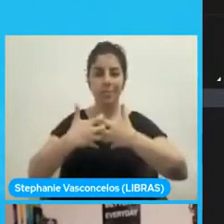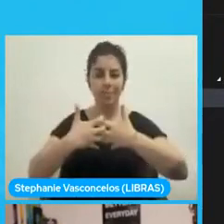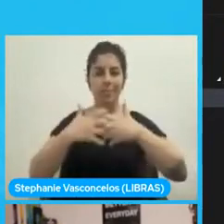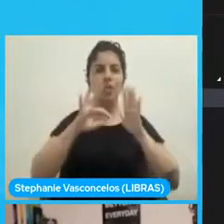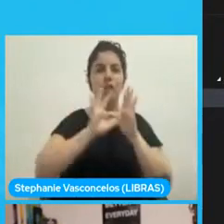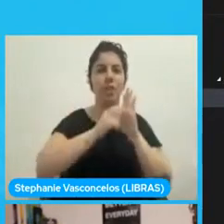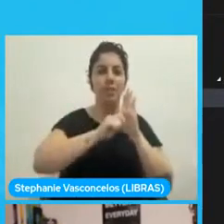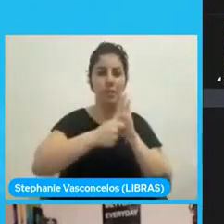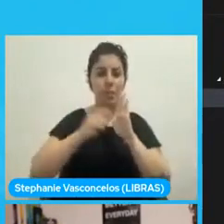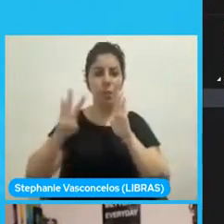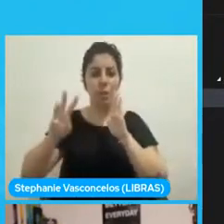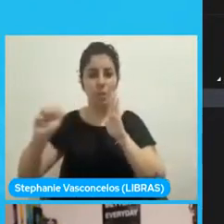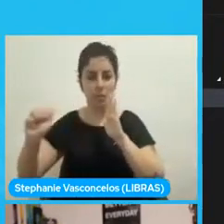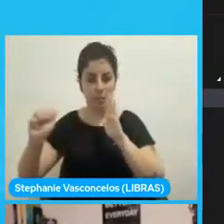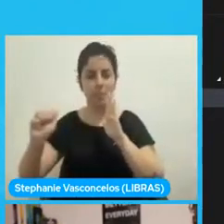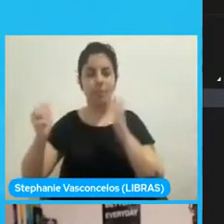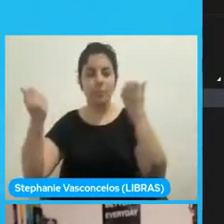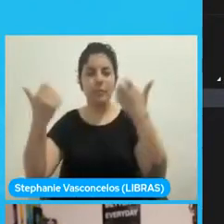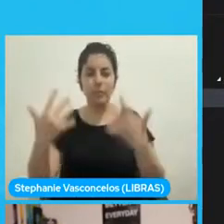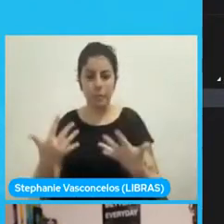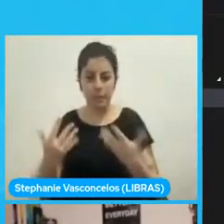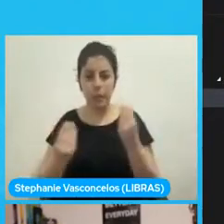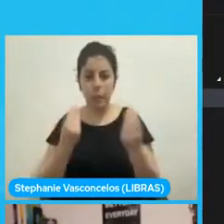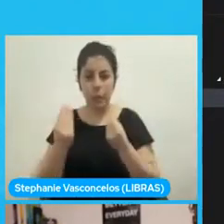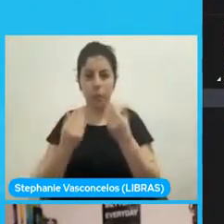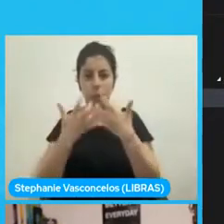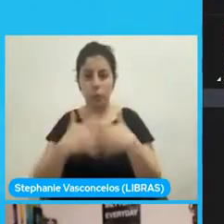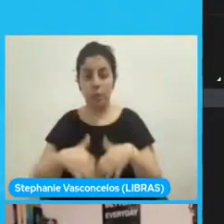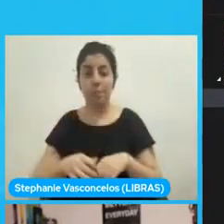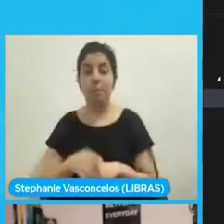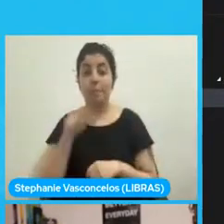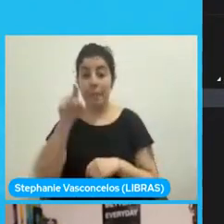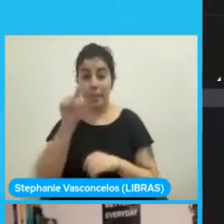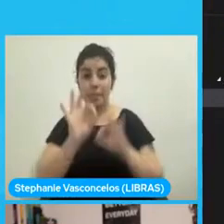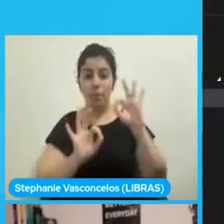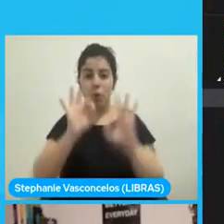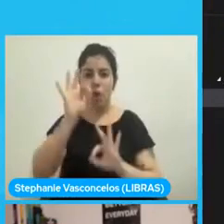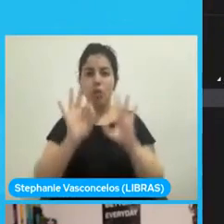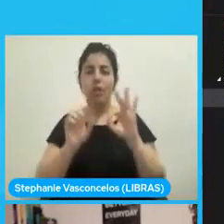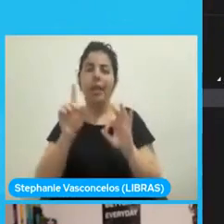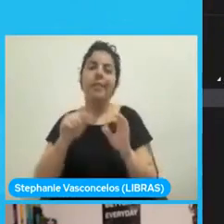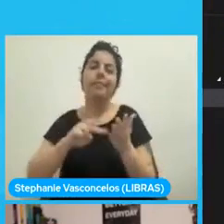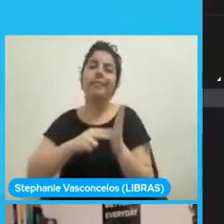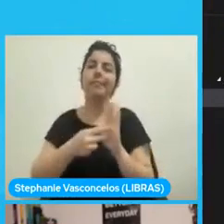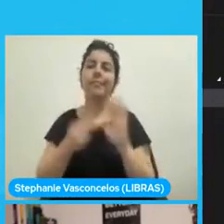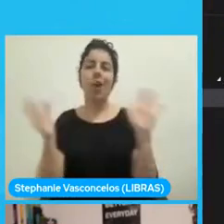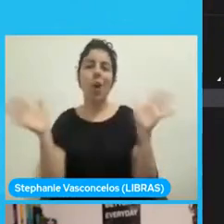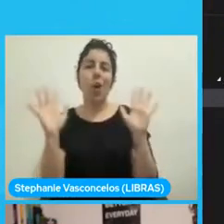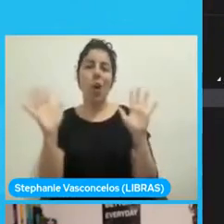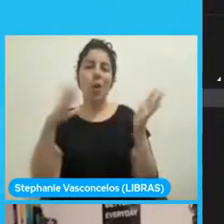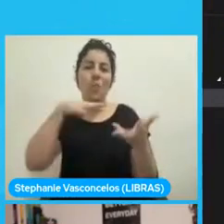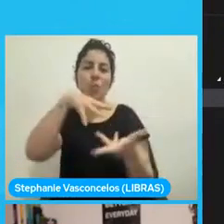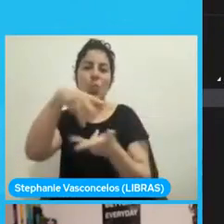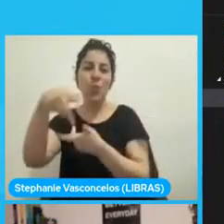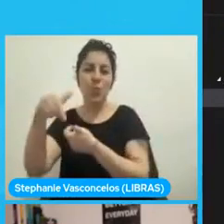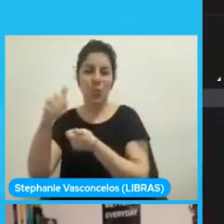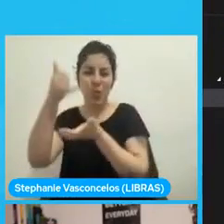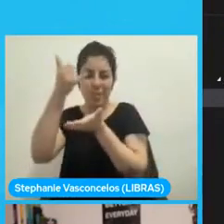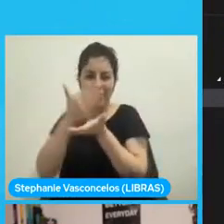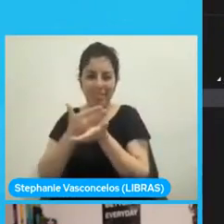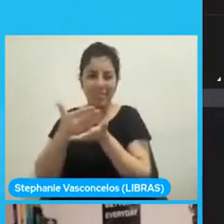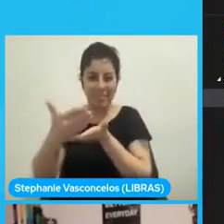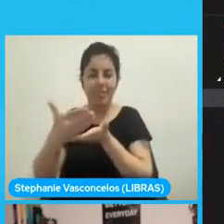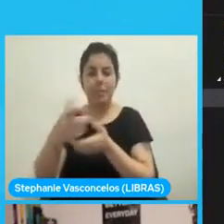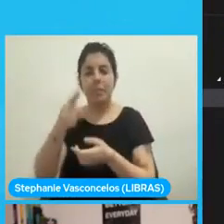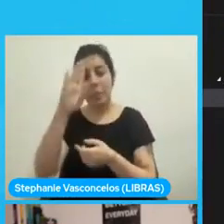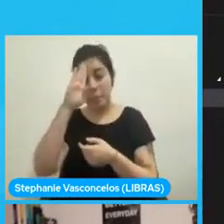funciona WebAssembly. Esto es un proyecto que le podemos llamar el Hello World de WebAssembly. En el main tenemos